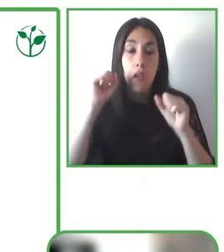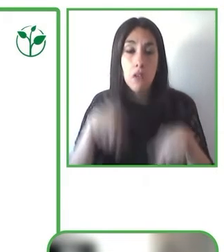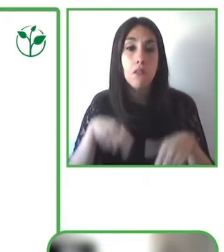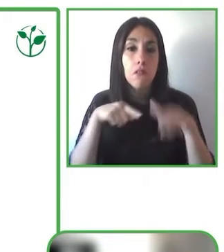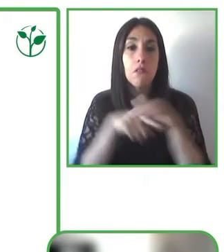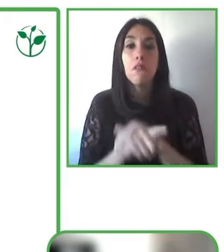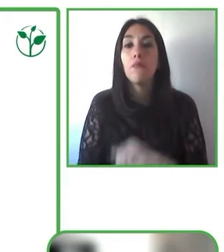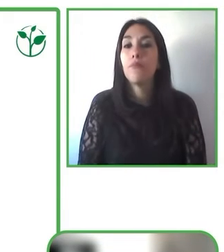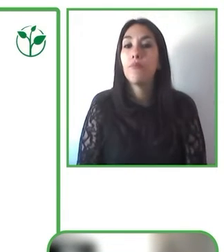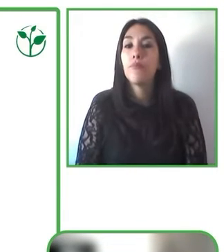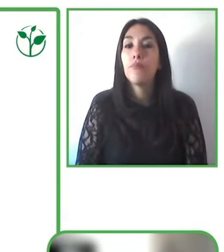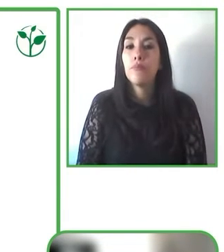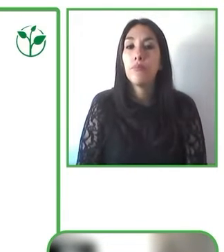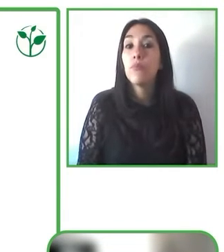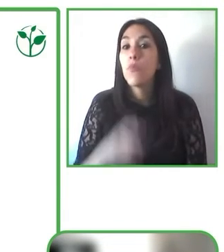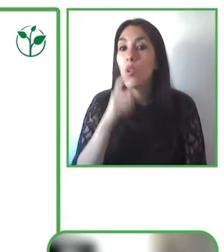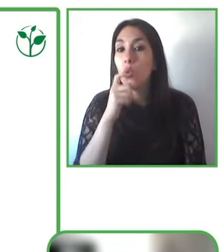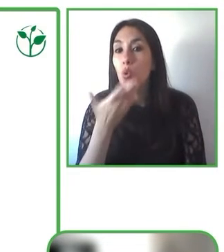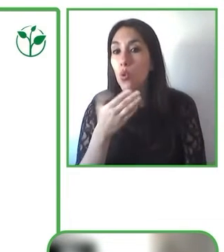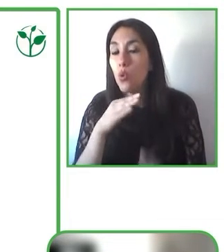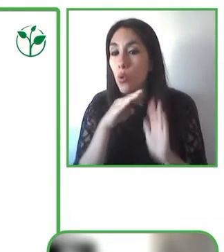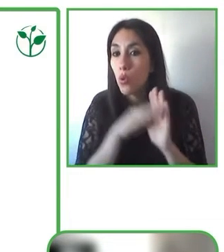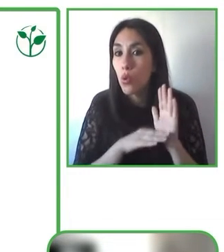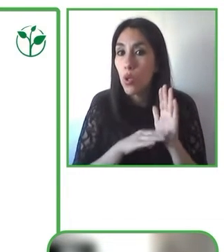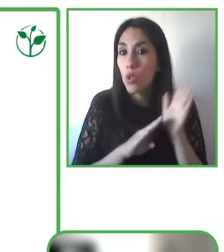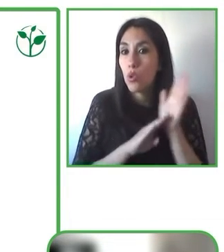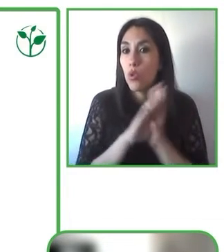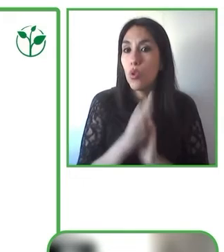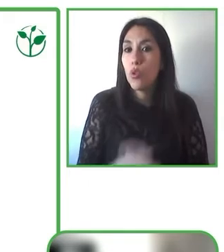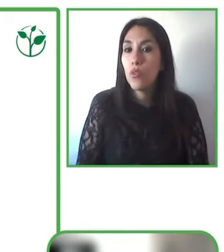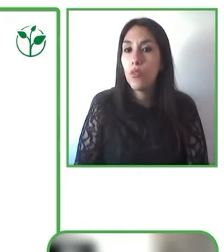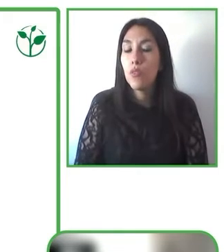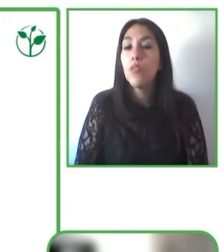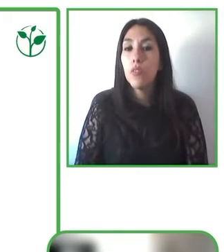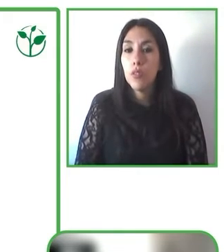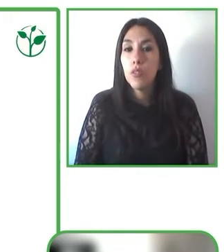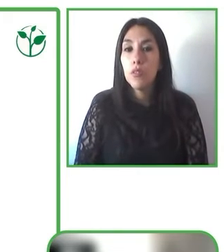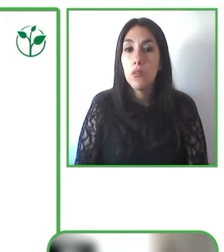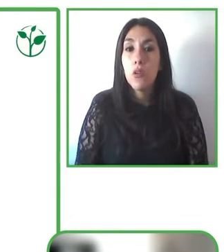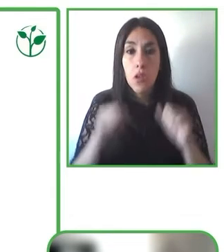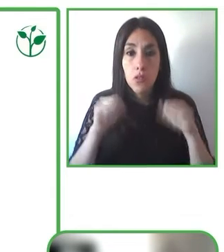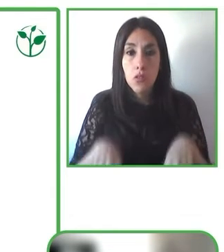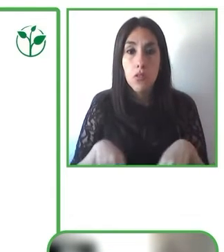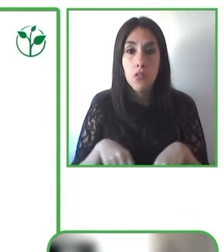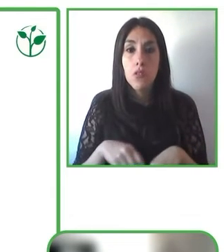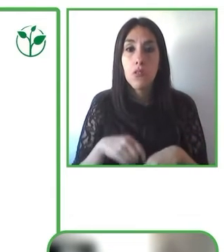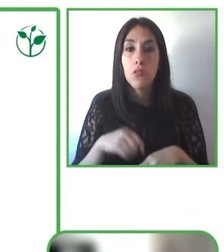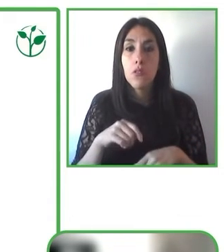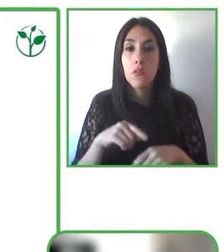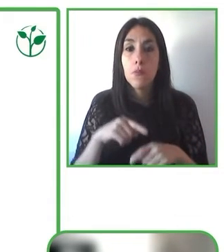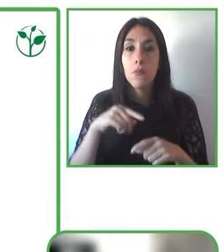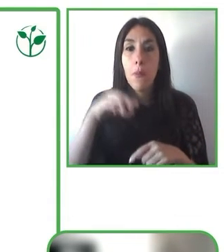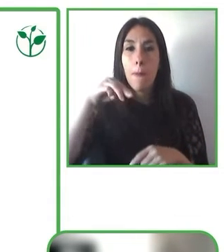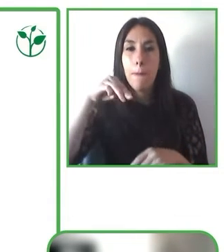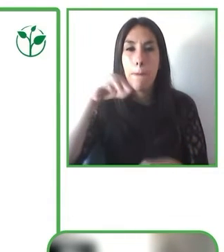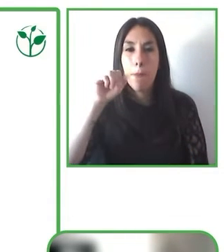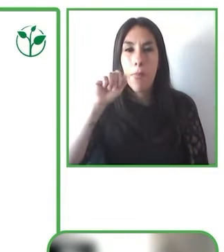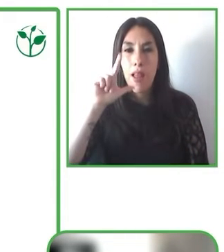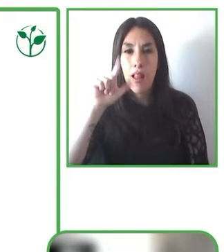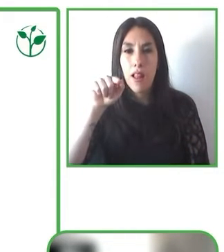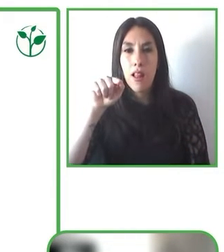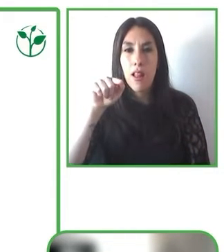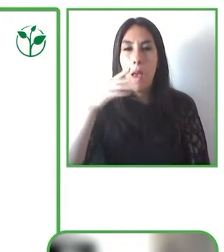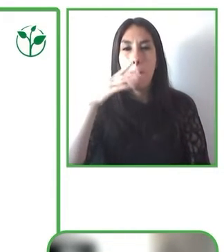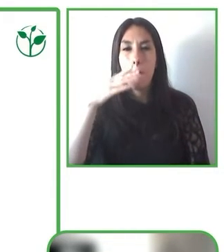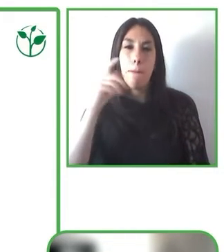formato de XML para que se pueda personalizar la presentación de la información de